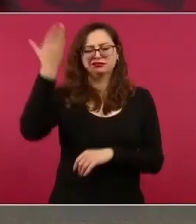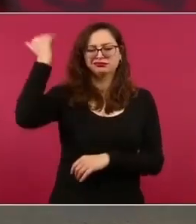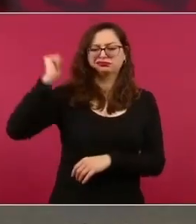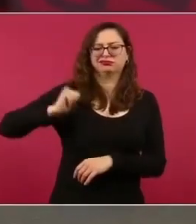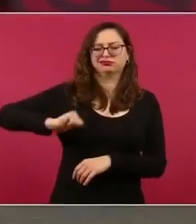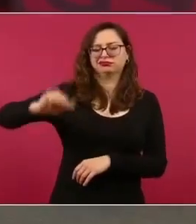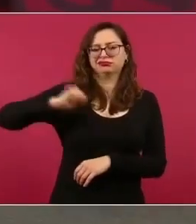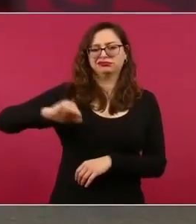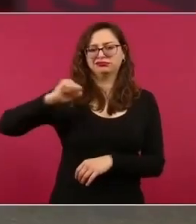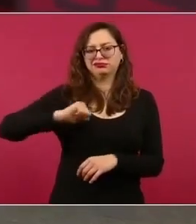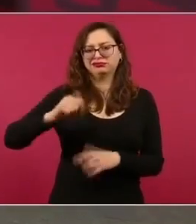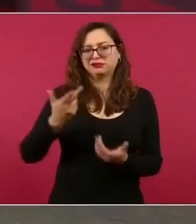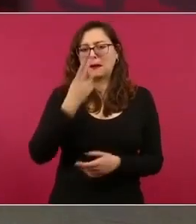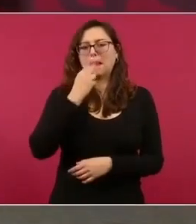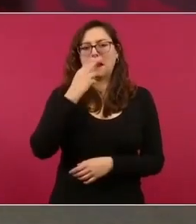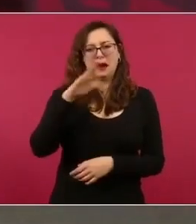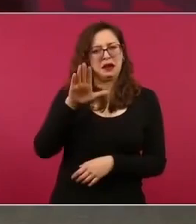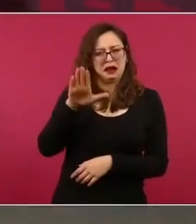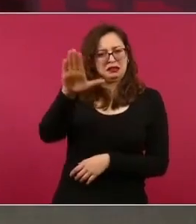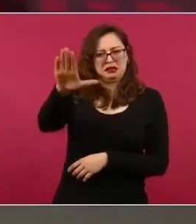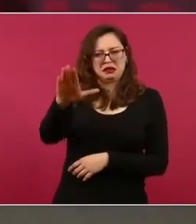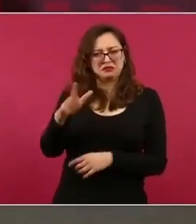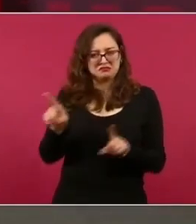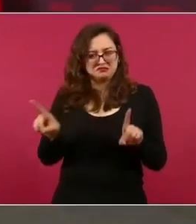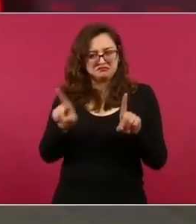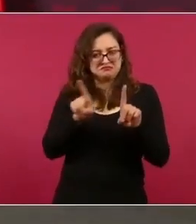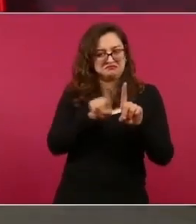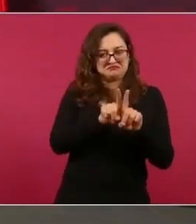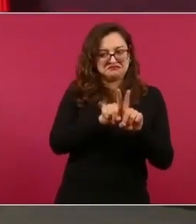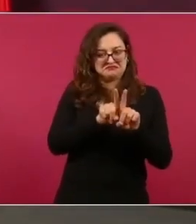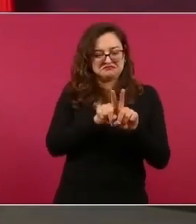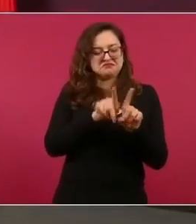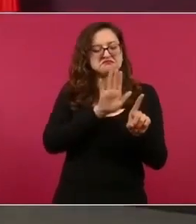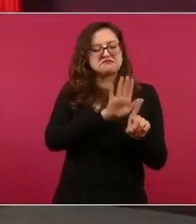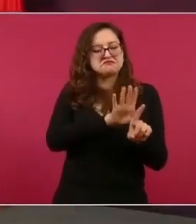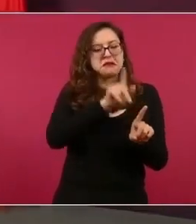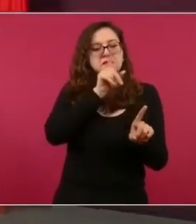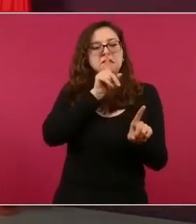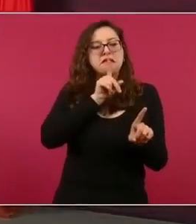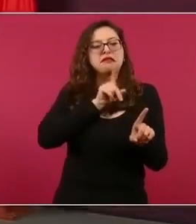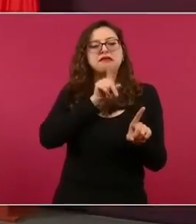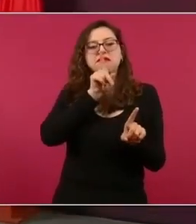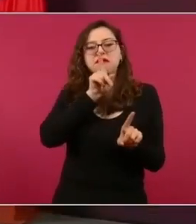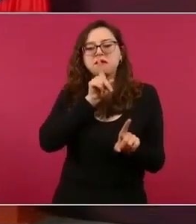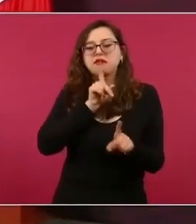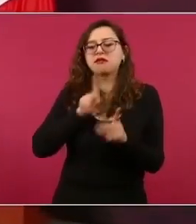el propagandista de Hitler con la máxima de que una mentira que se repite muchas veces